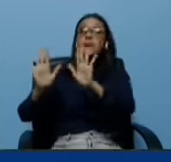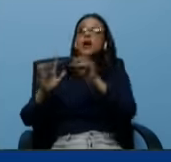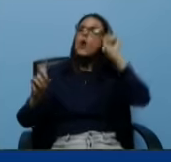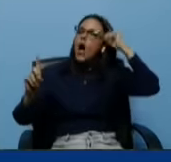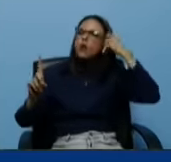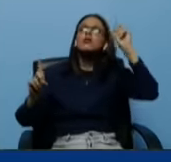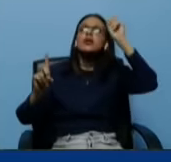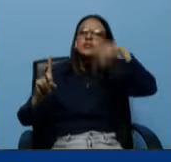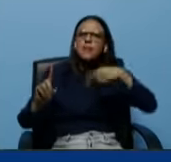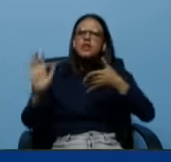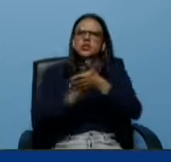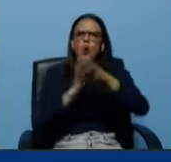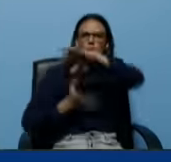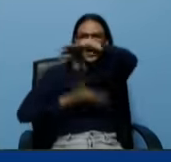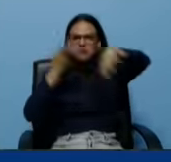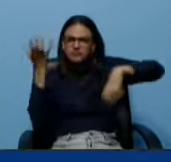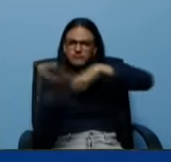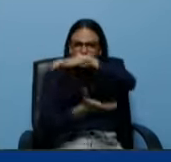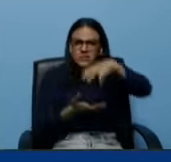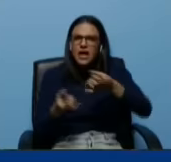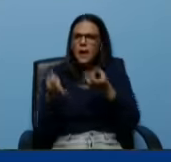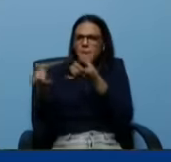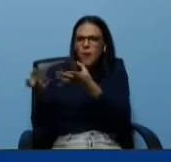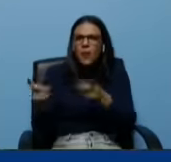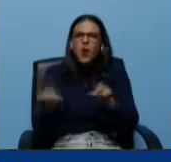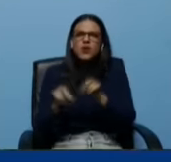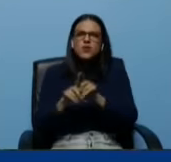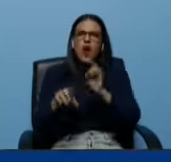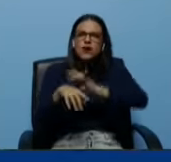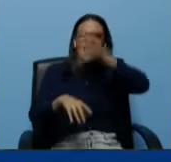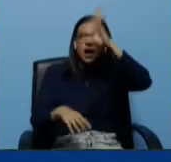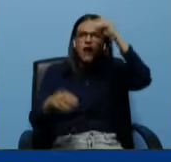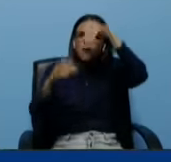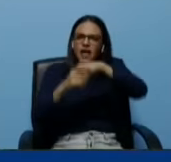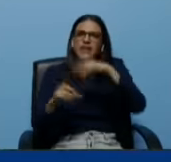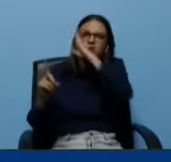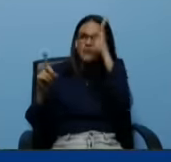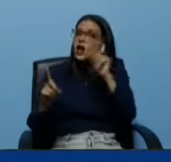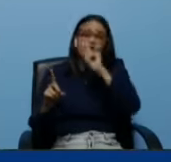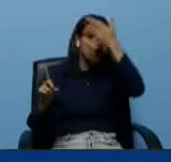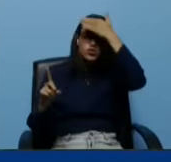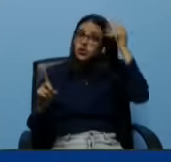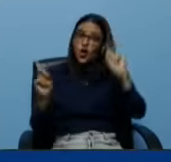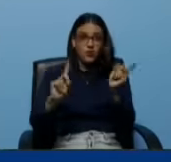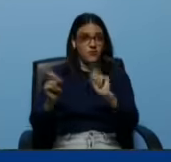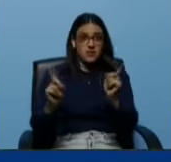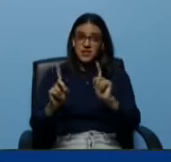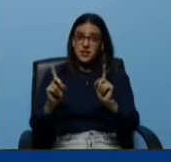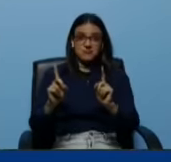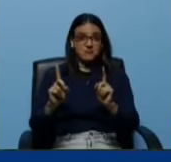los alborotos, los escándalos, los lavallatos. Acuérdate bien de todo eso.